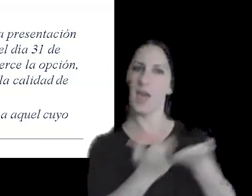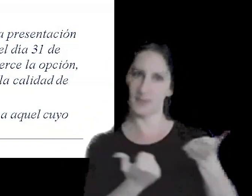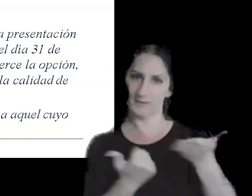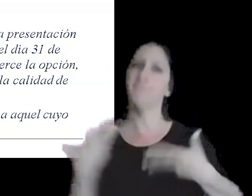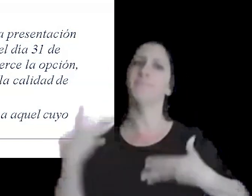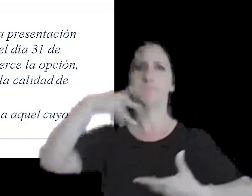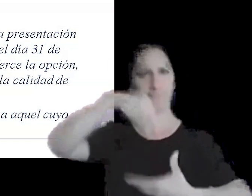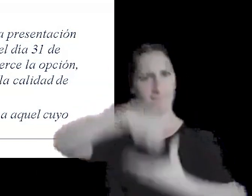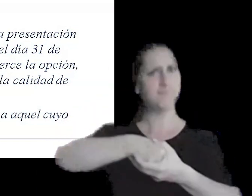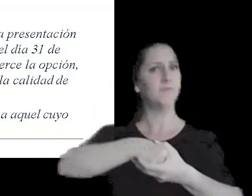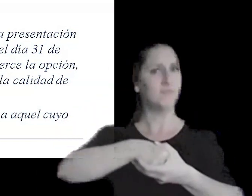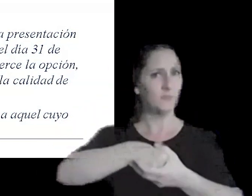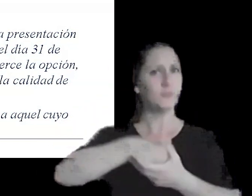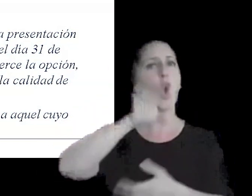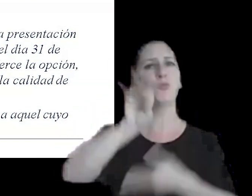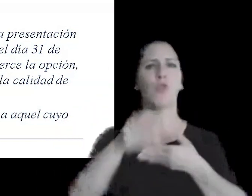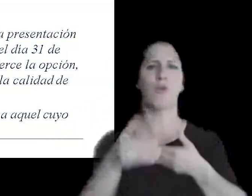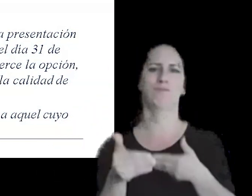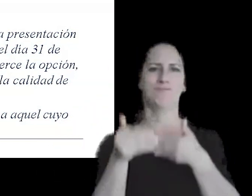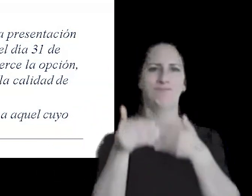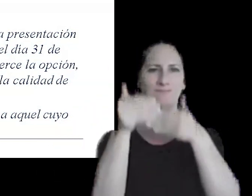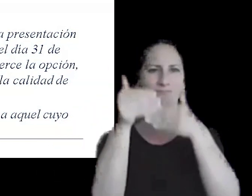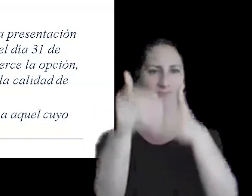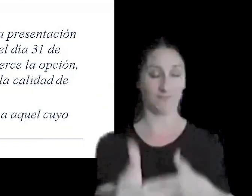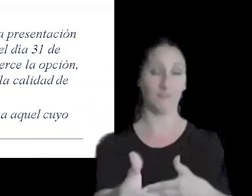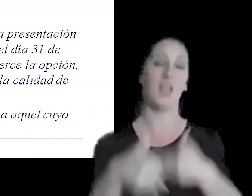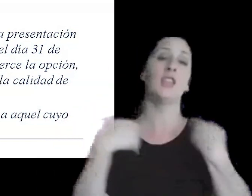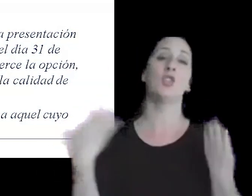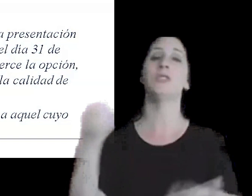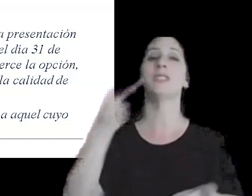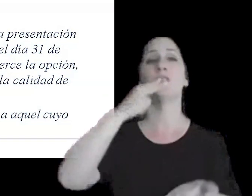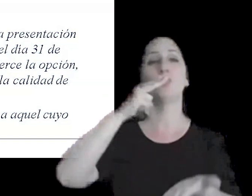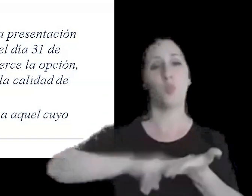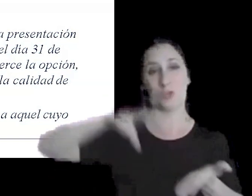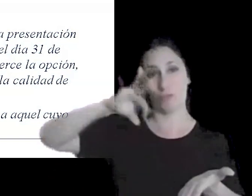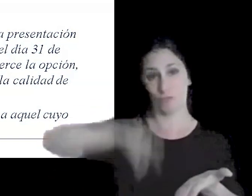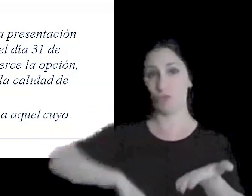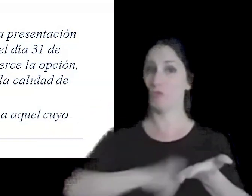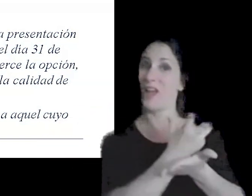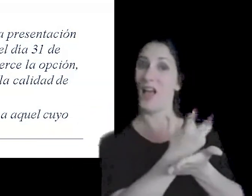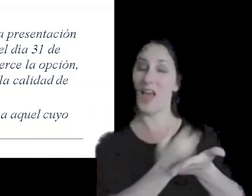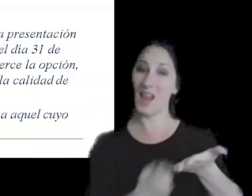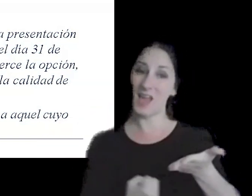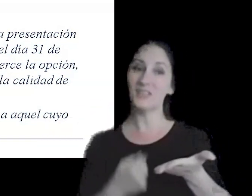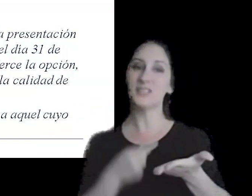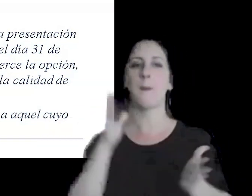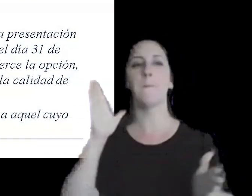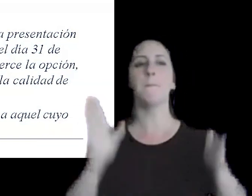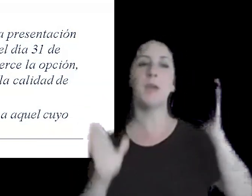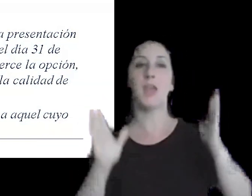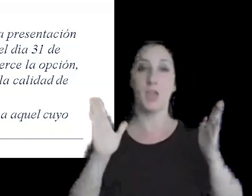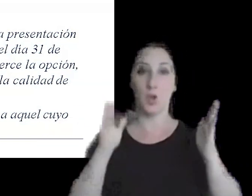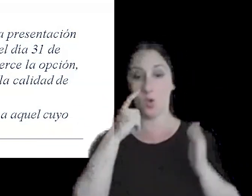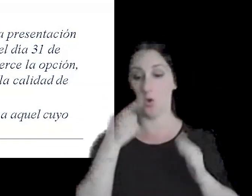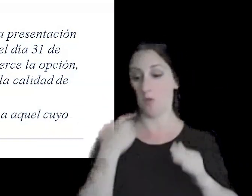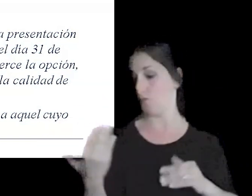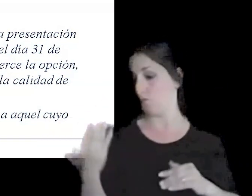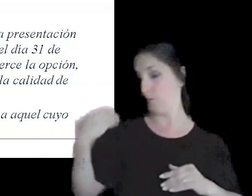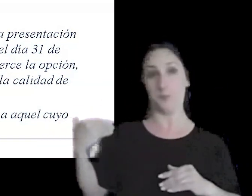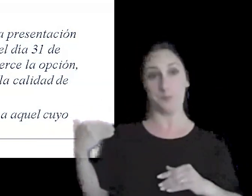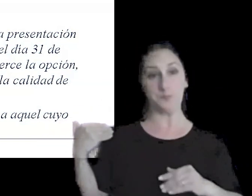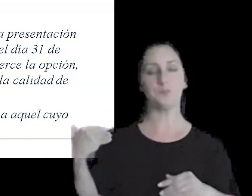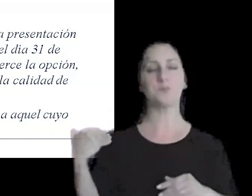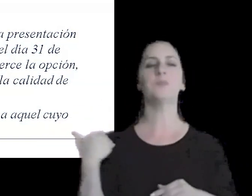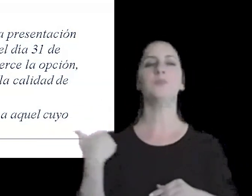de prórroga bueno el impuesto a las ganancias respecto del periodo inmediato anterior a aquel